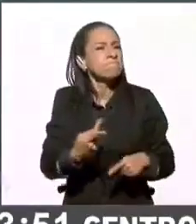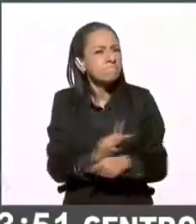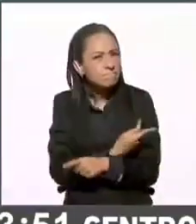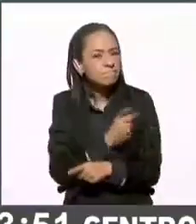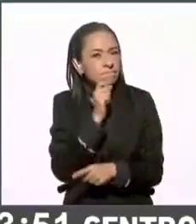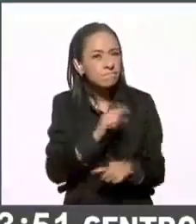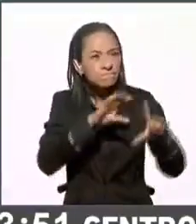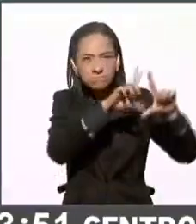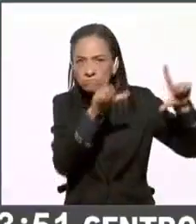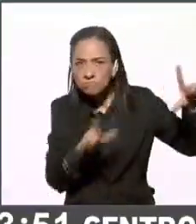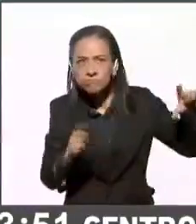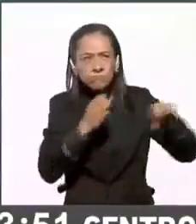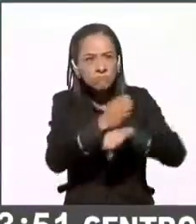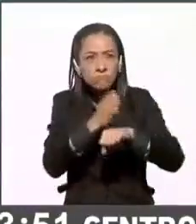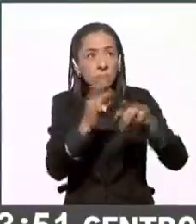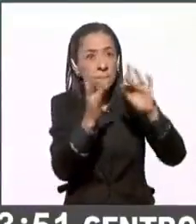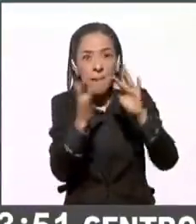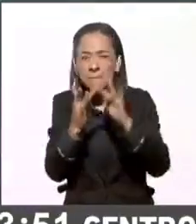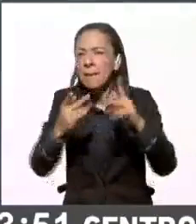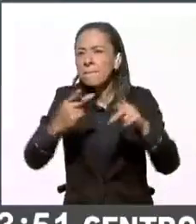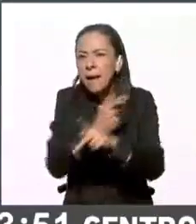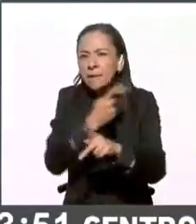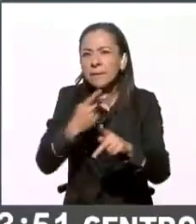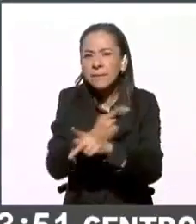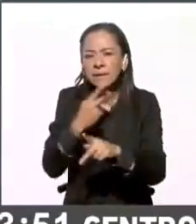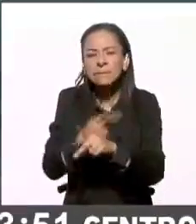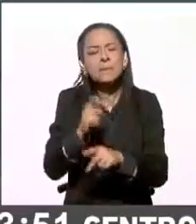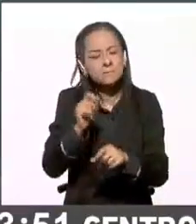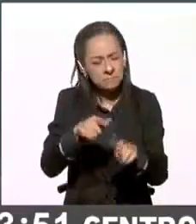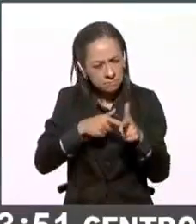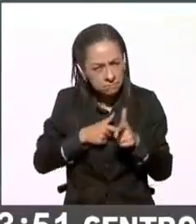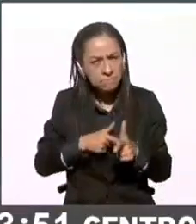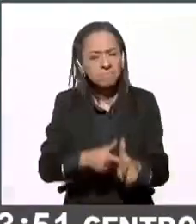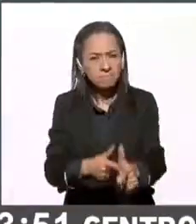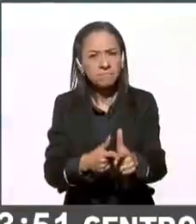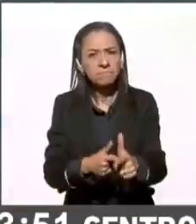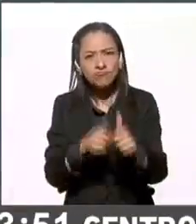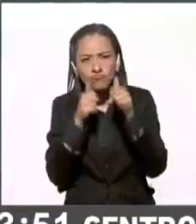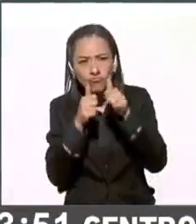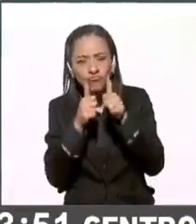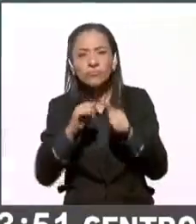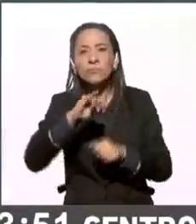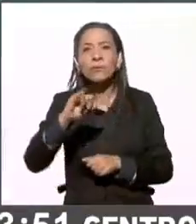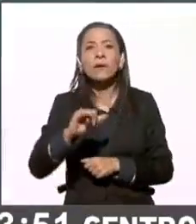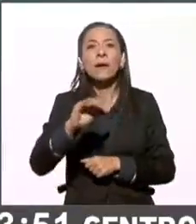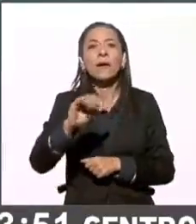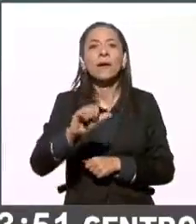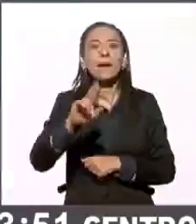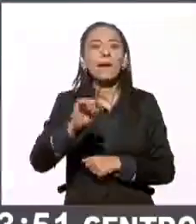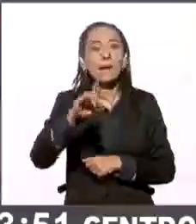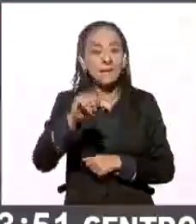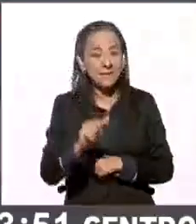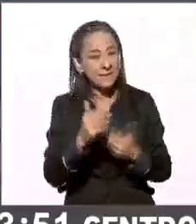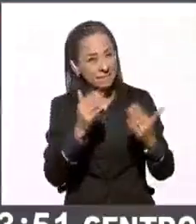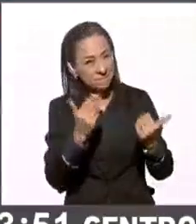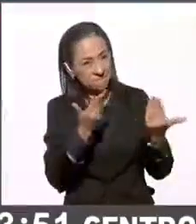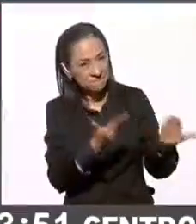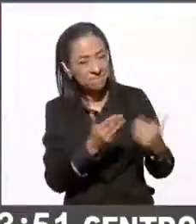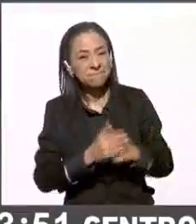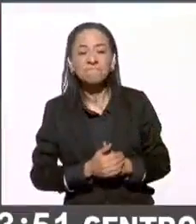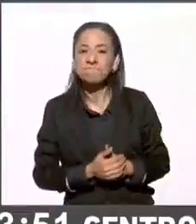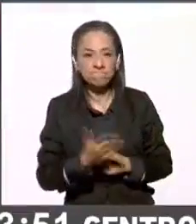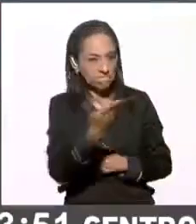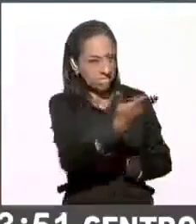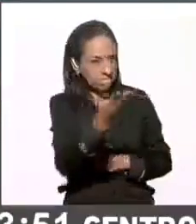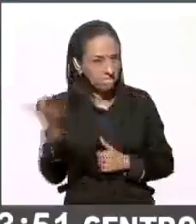en los estados en los que nos pudimos enlazar así que vamos a seguir muy pendientes agradezco mucho a Jacaranda Correa nos vamos muchas gracias gracias a